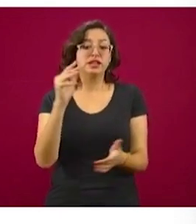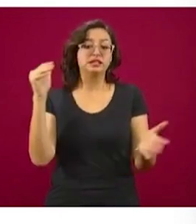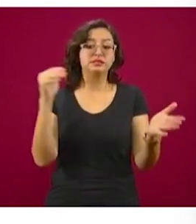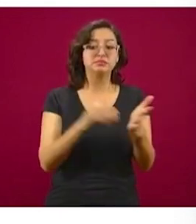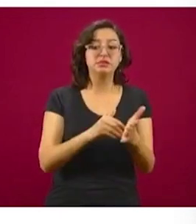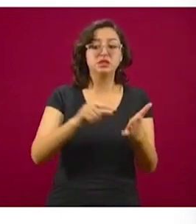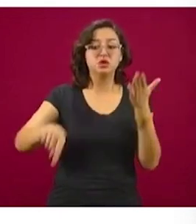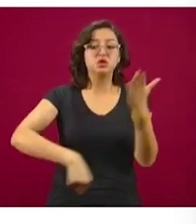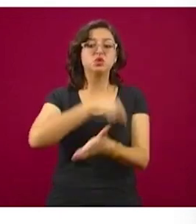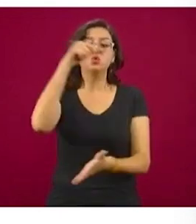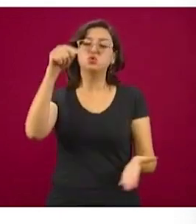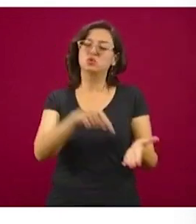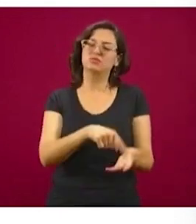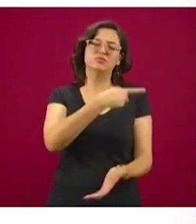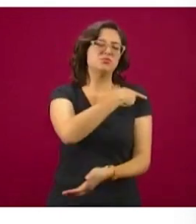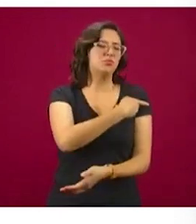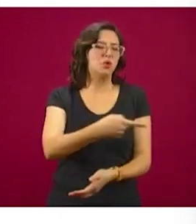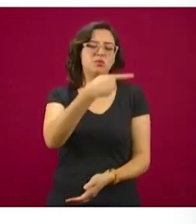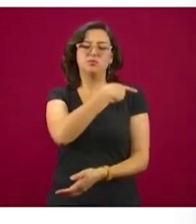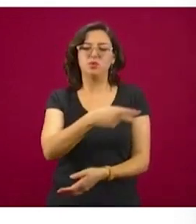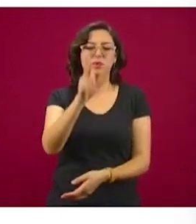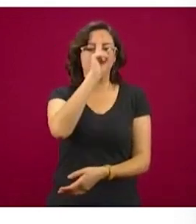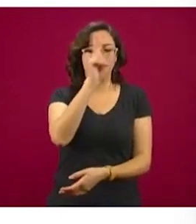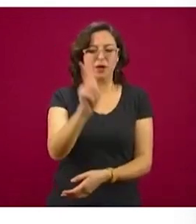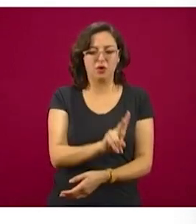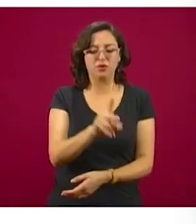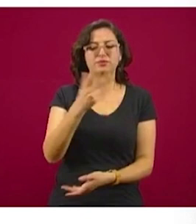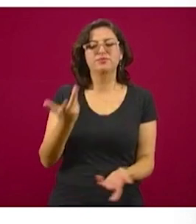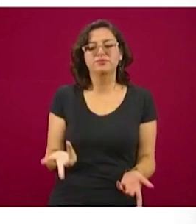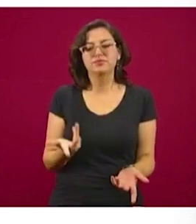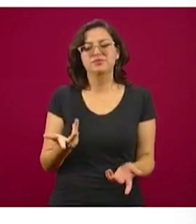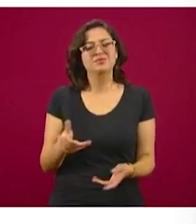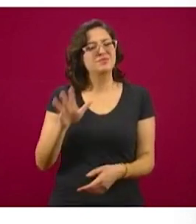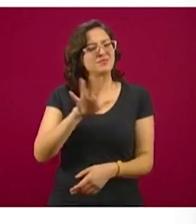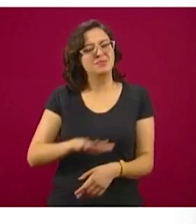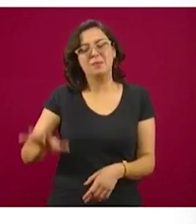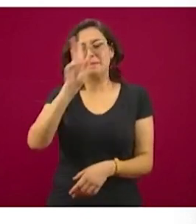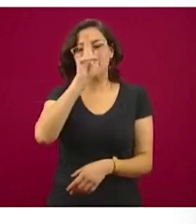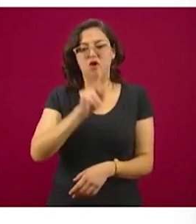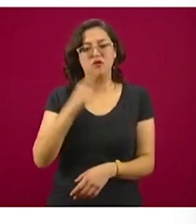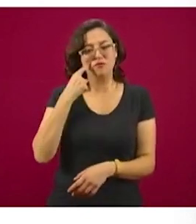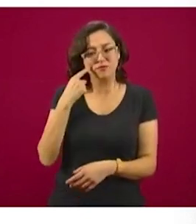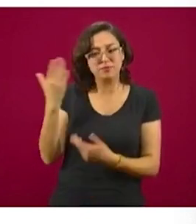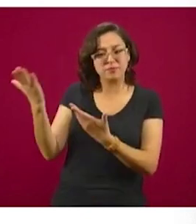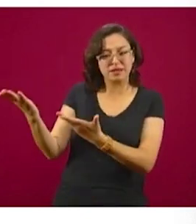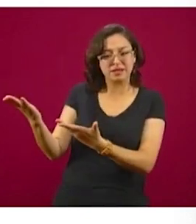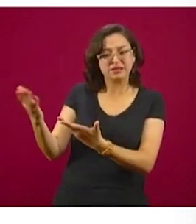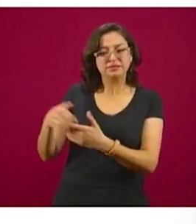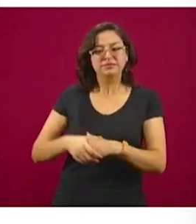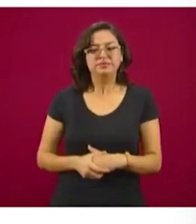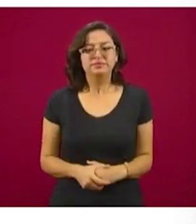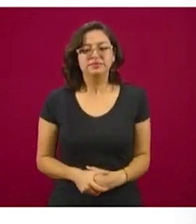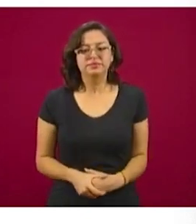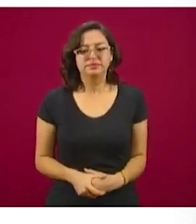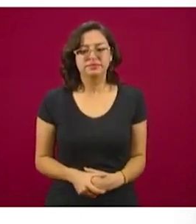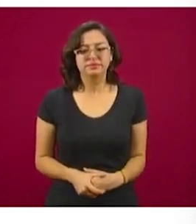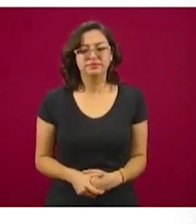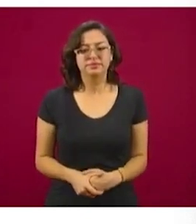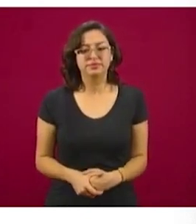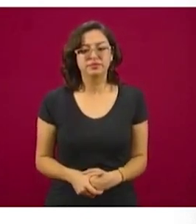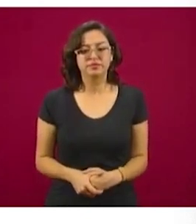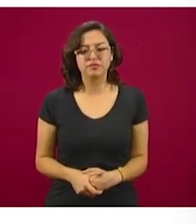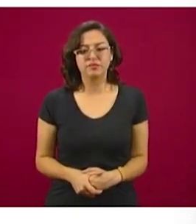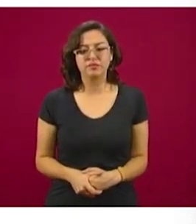lugares de muy alta y alta marginación, los lugares más pobres de México. Ahí llevamos los 48 mil